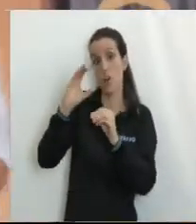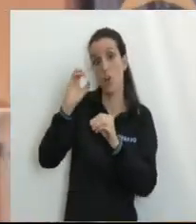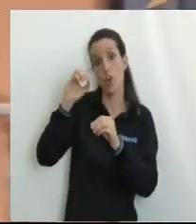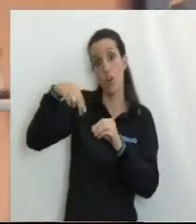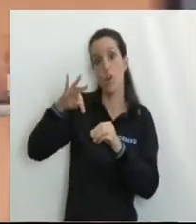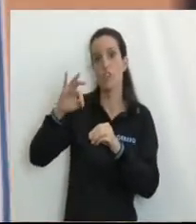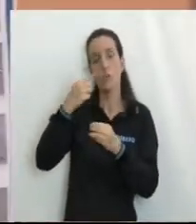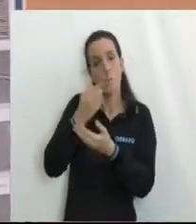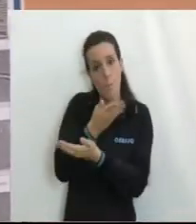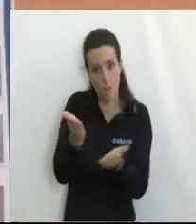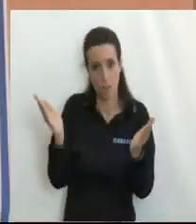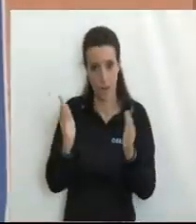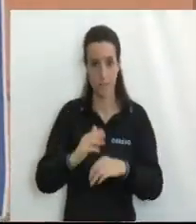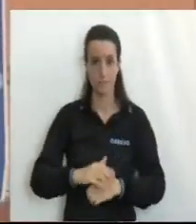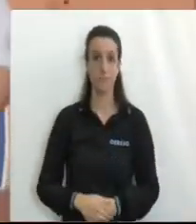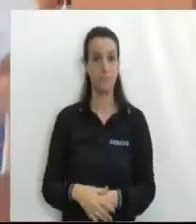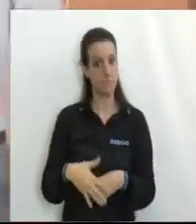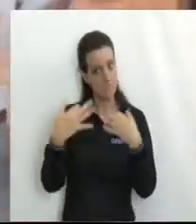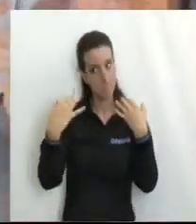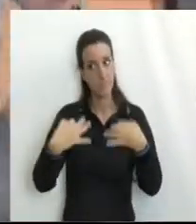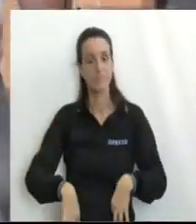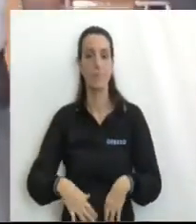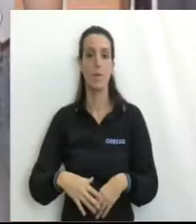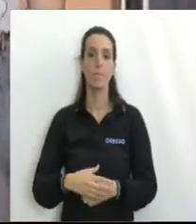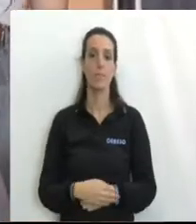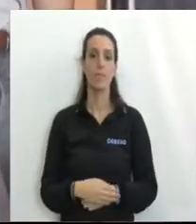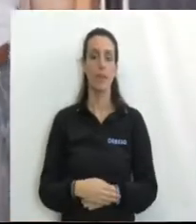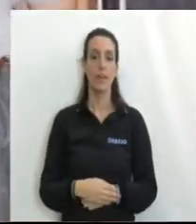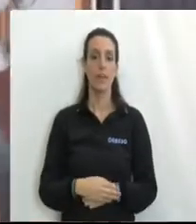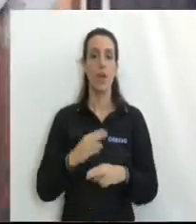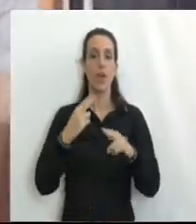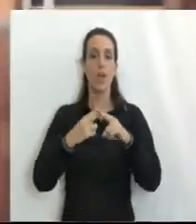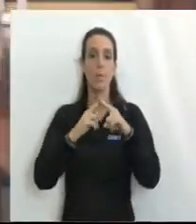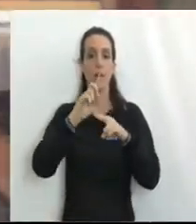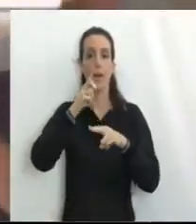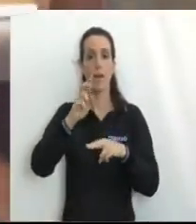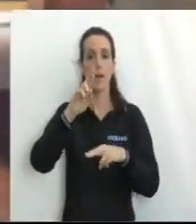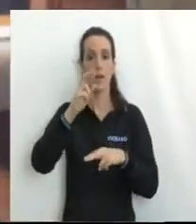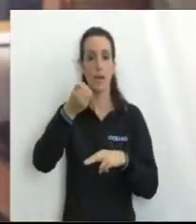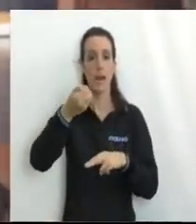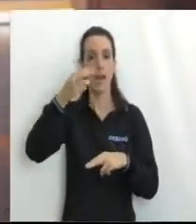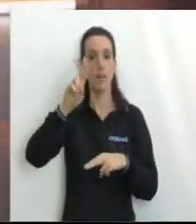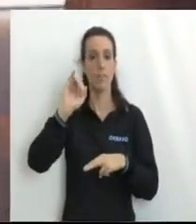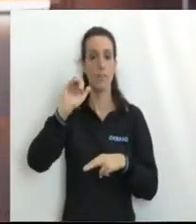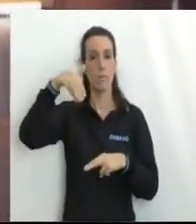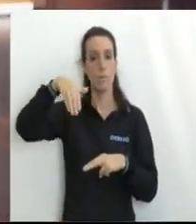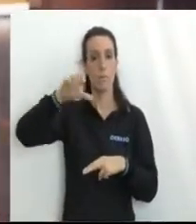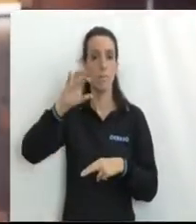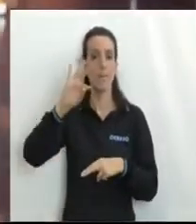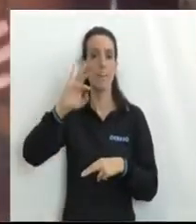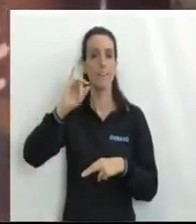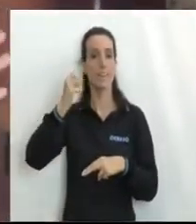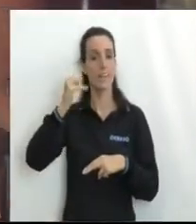colega Bruno Conti Les va a mostrar algunos de esos métodos En la Workstation Bien, la gravimetría es uno de los